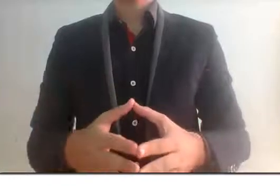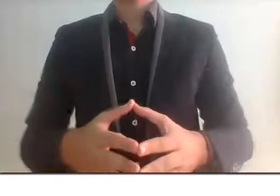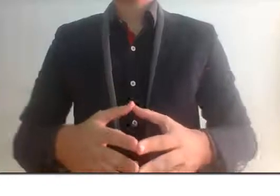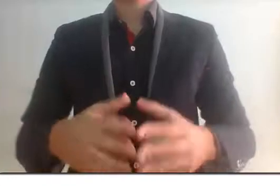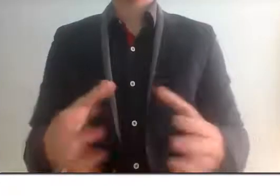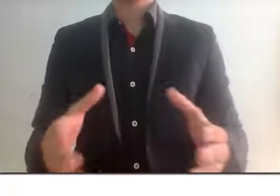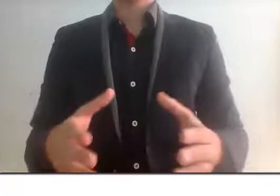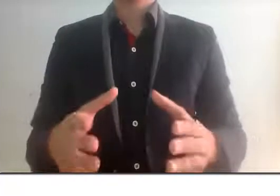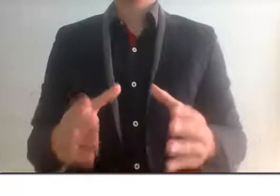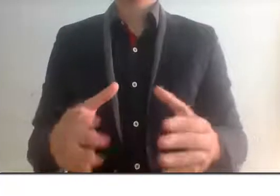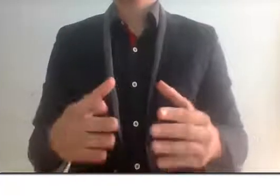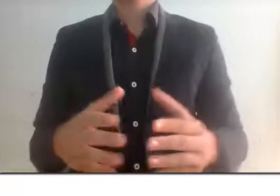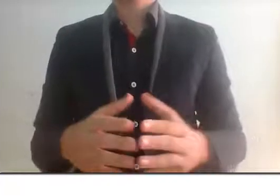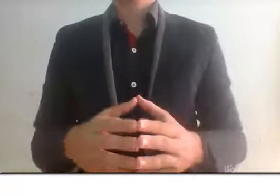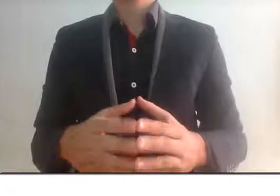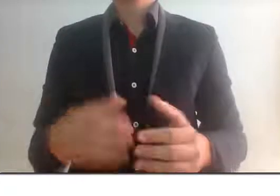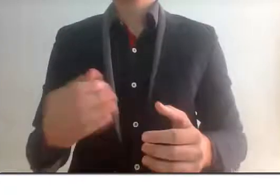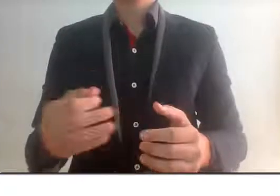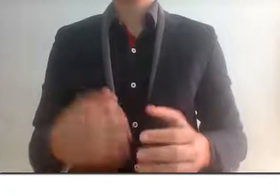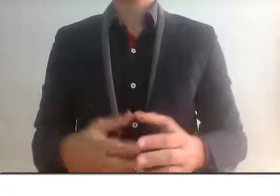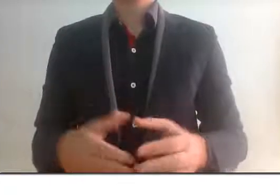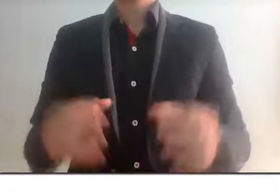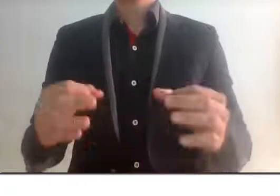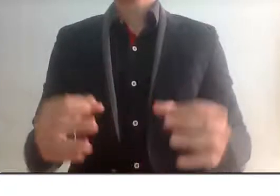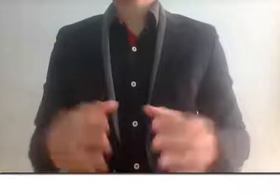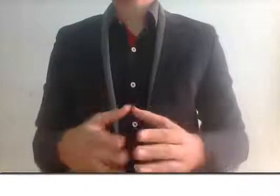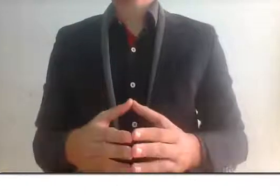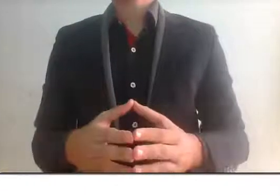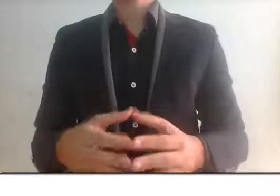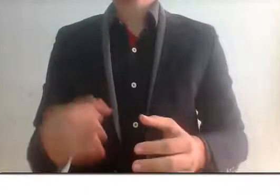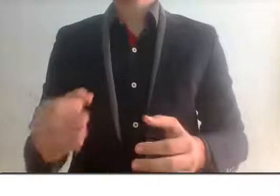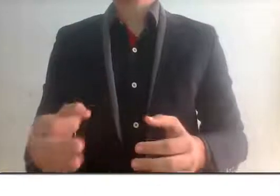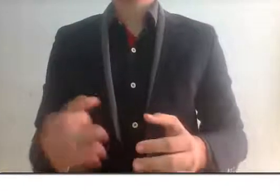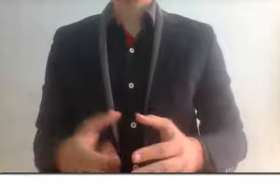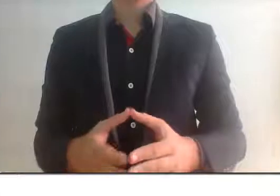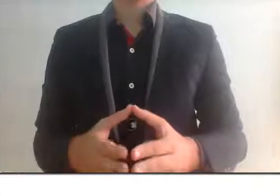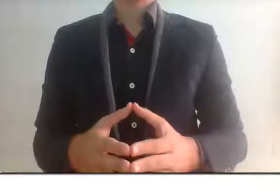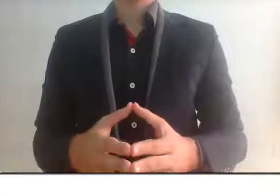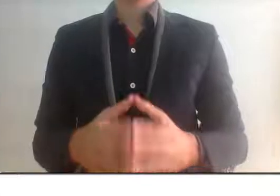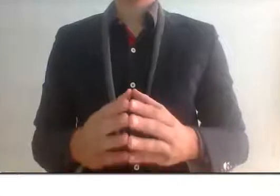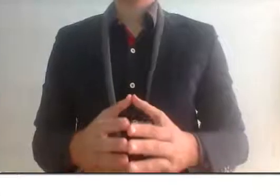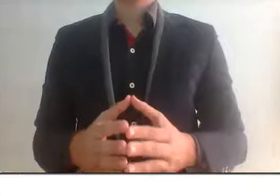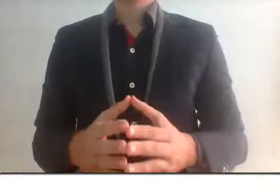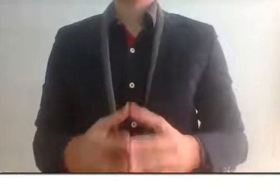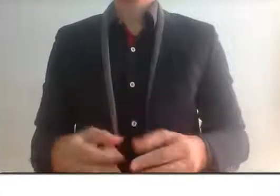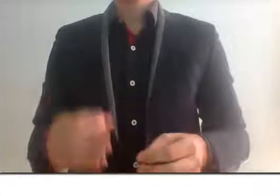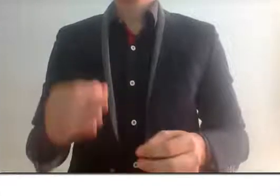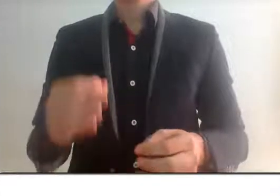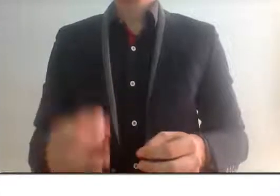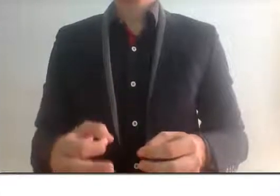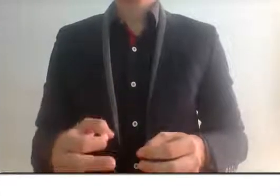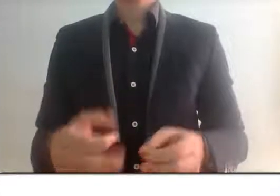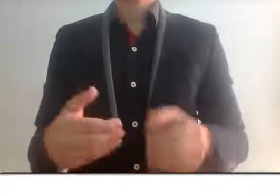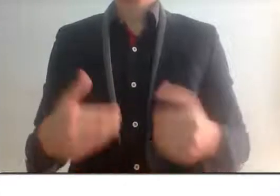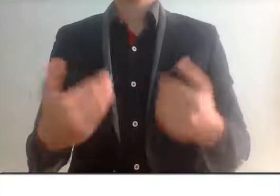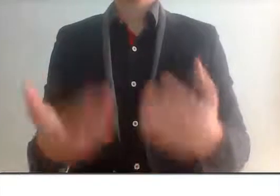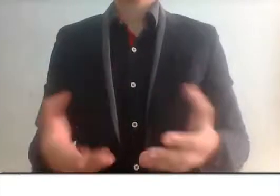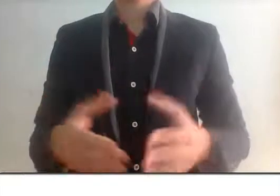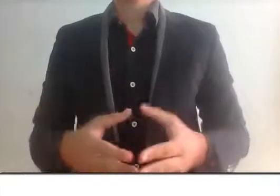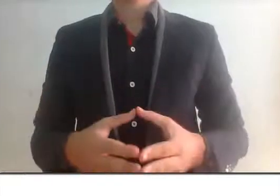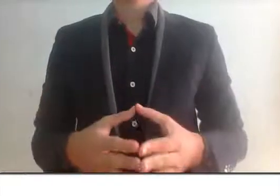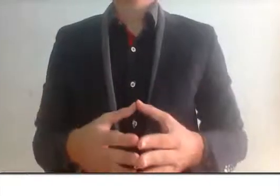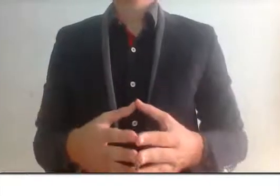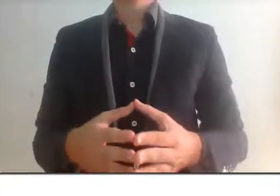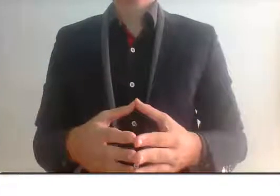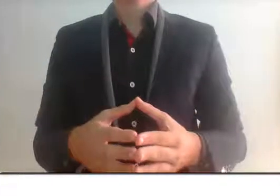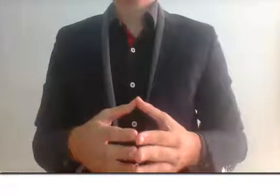es excelente. Entonces para mí creo que es muy bueno. Además quiero poner en contrapunto algo muy importante donde recordemos que la misma